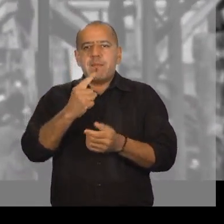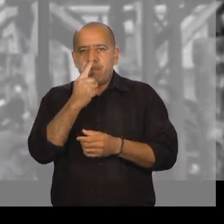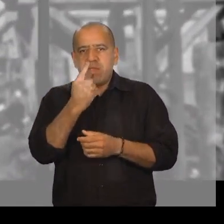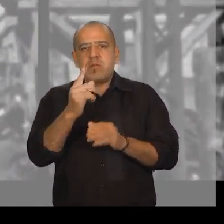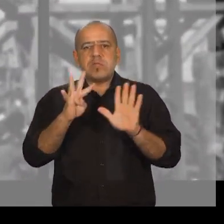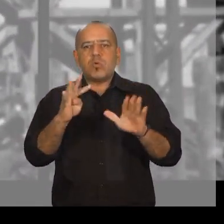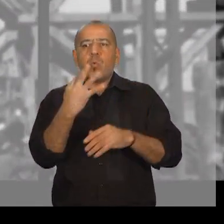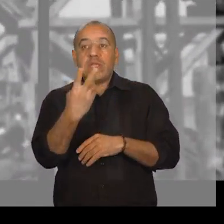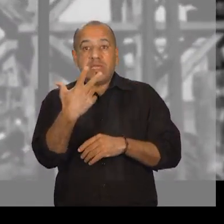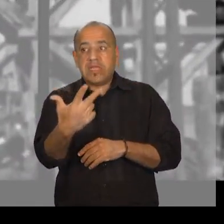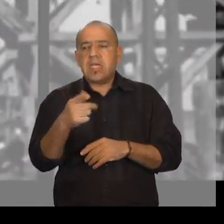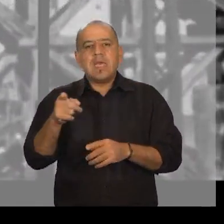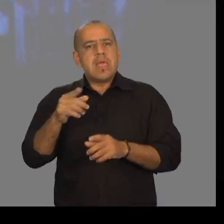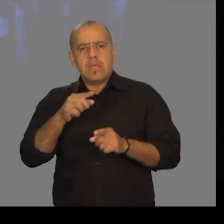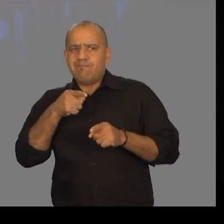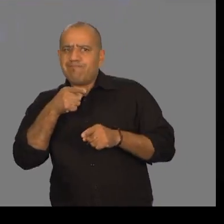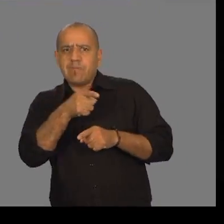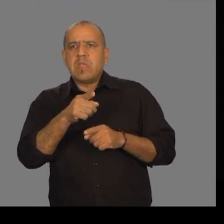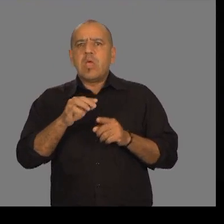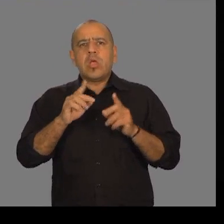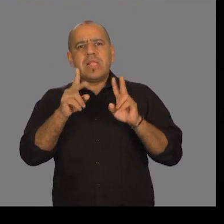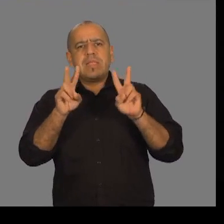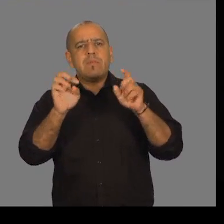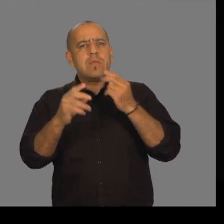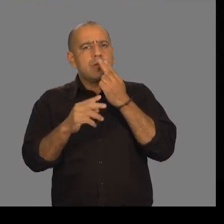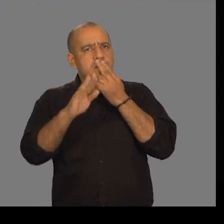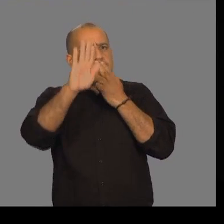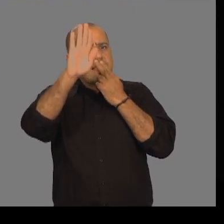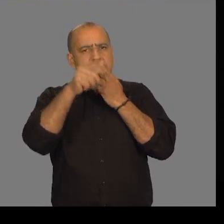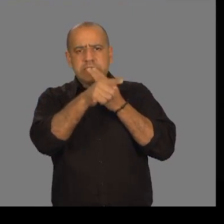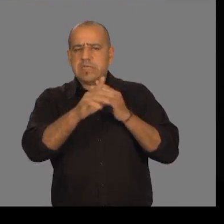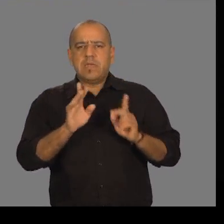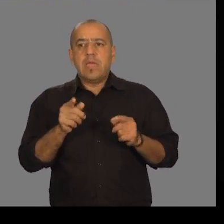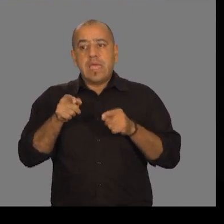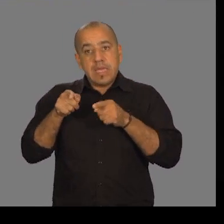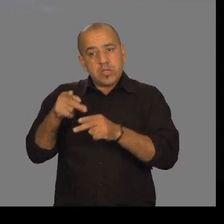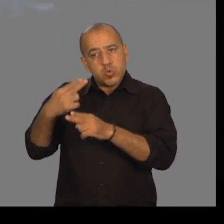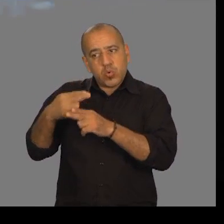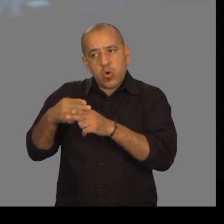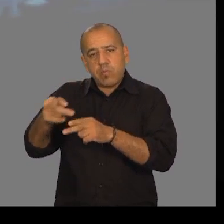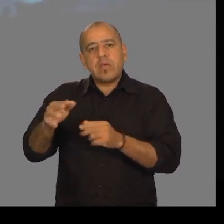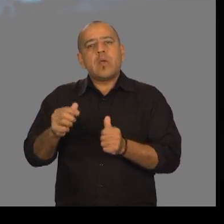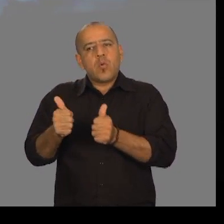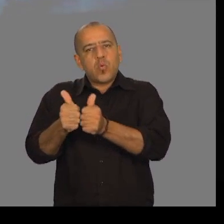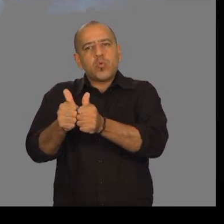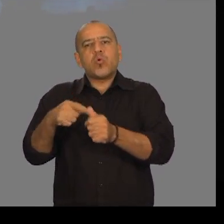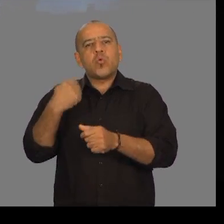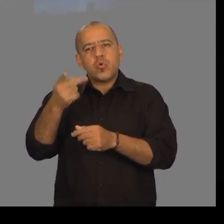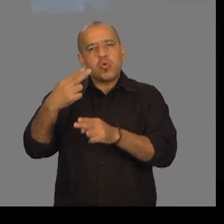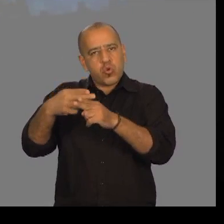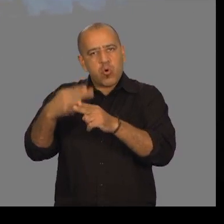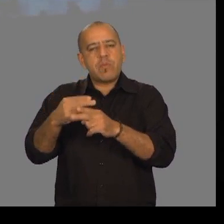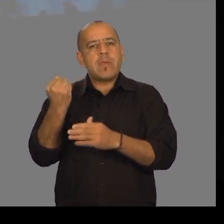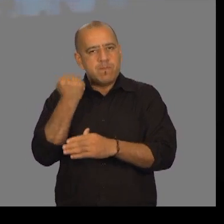el mayor combate civil contra el régimen nazi. Su nombre se unirá al de otras figuras